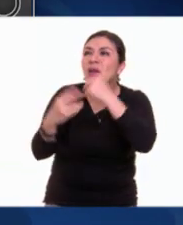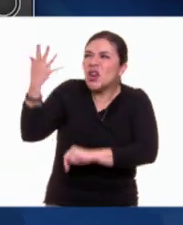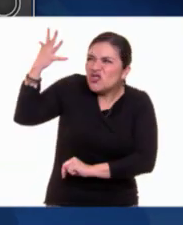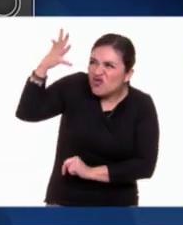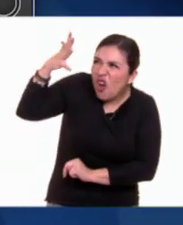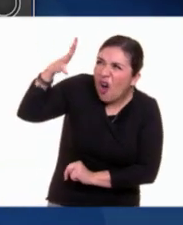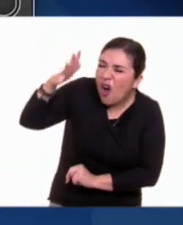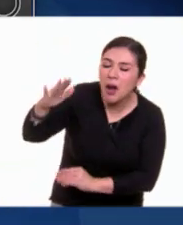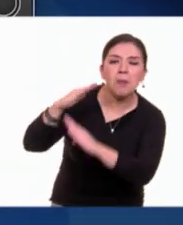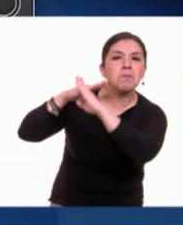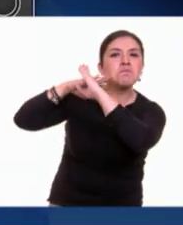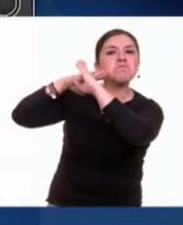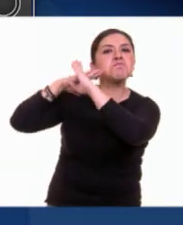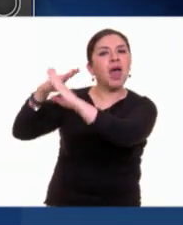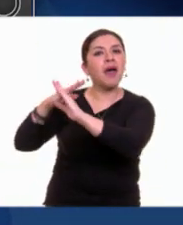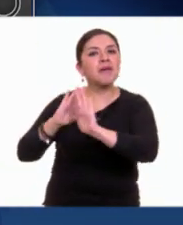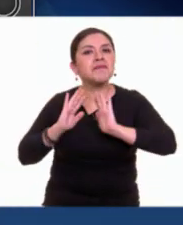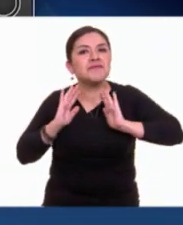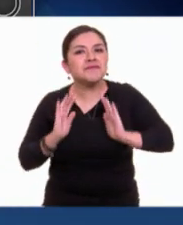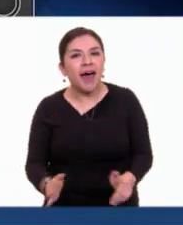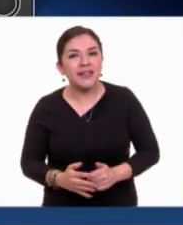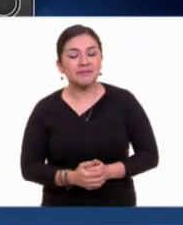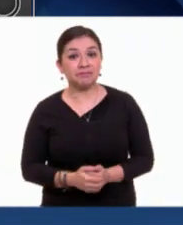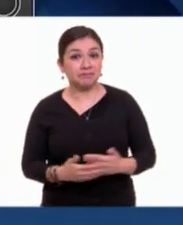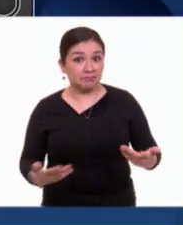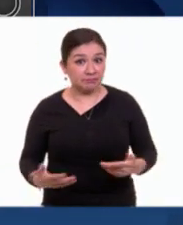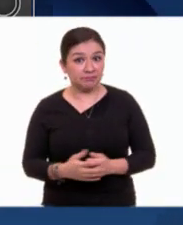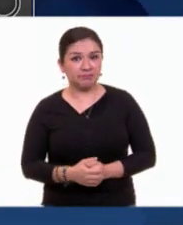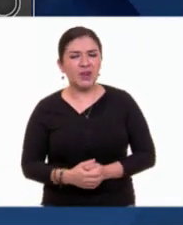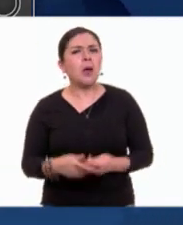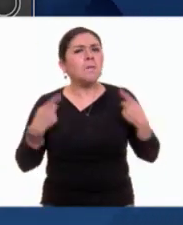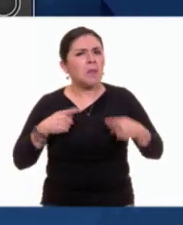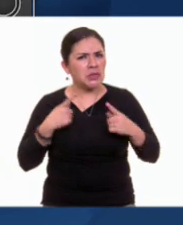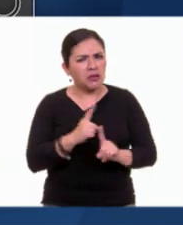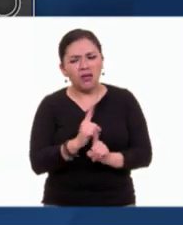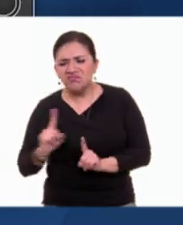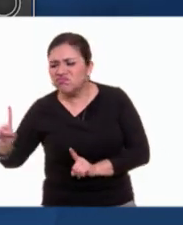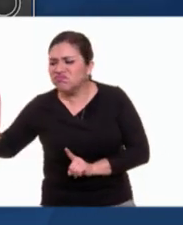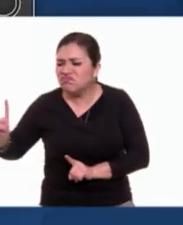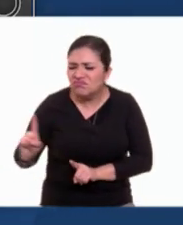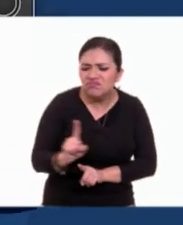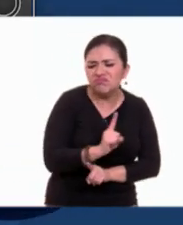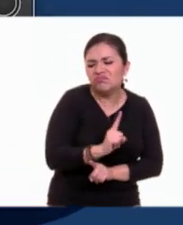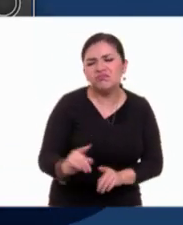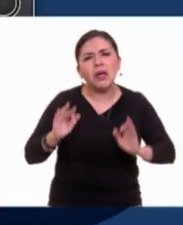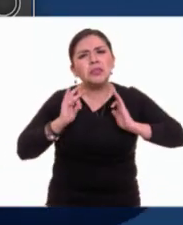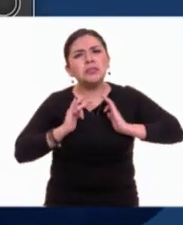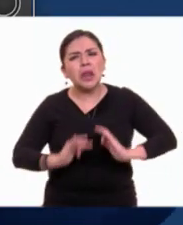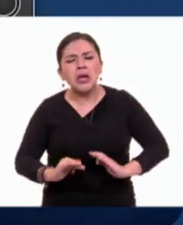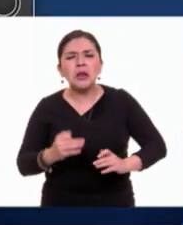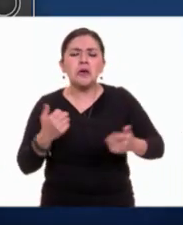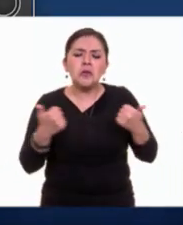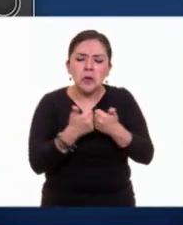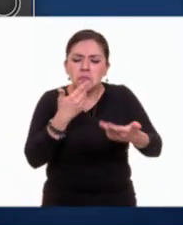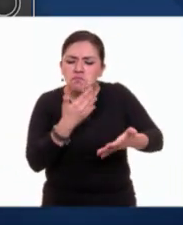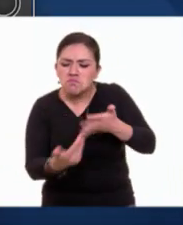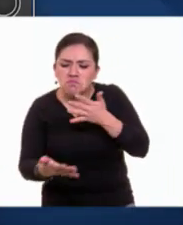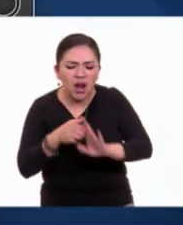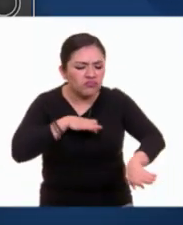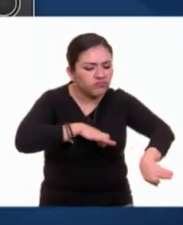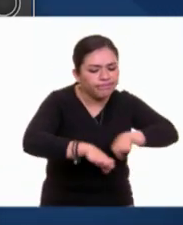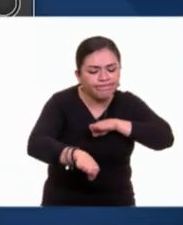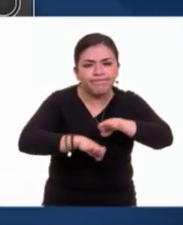del sol exasperado. De un lado a otro iba con tranquilas manos el